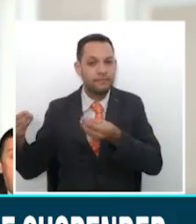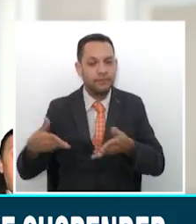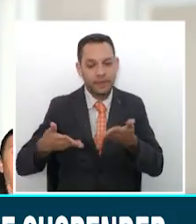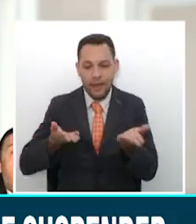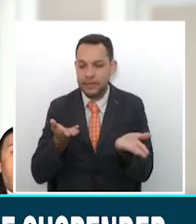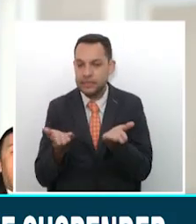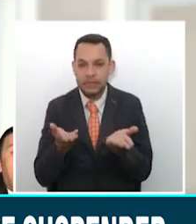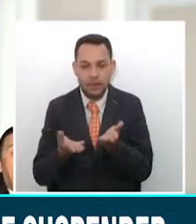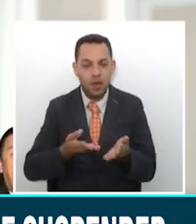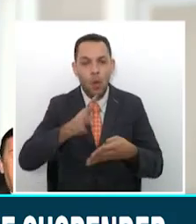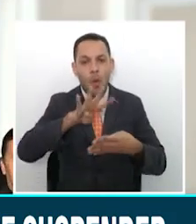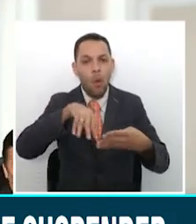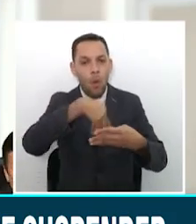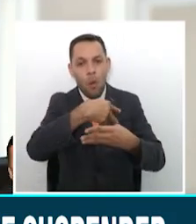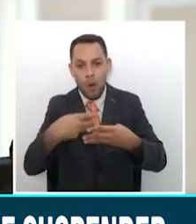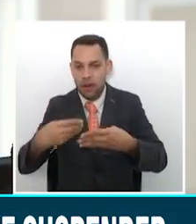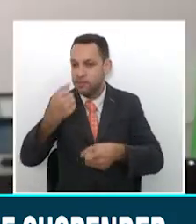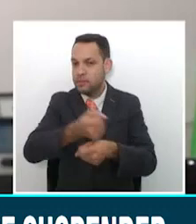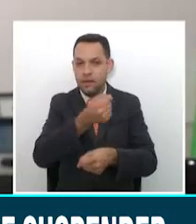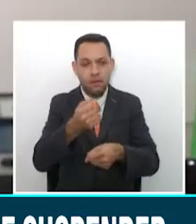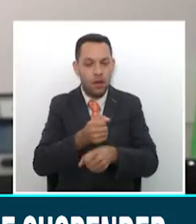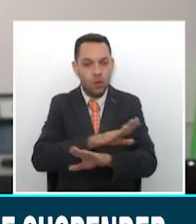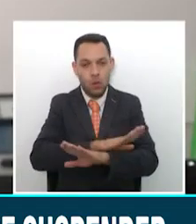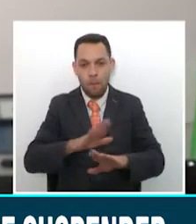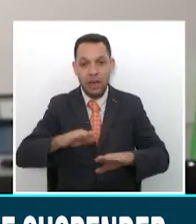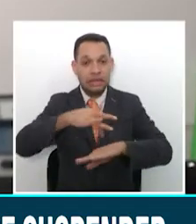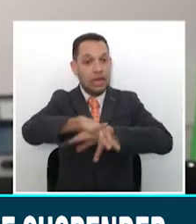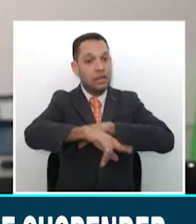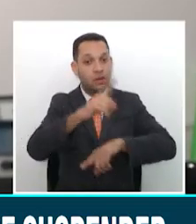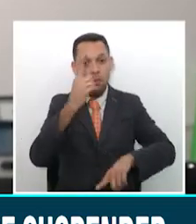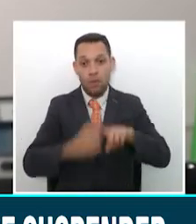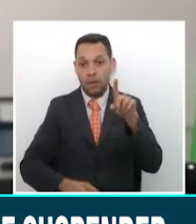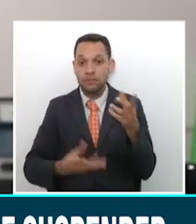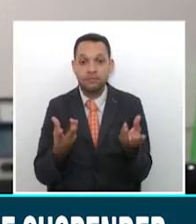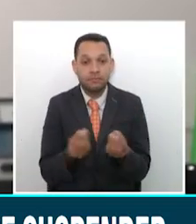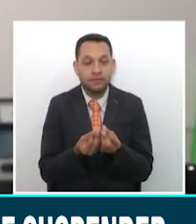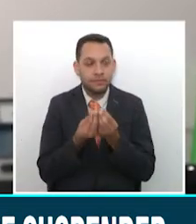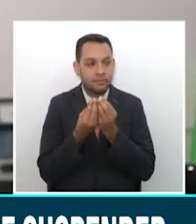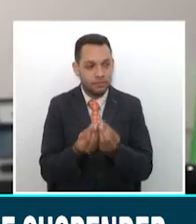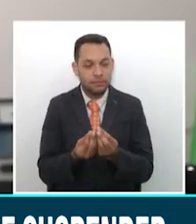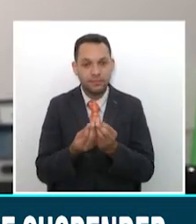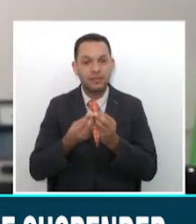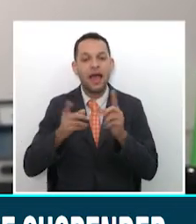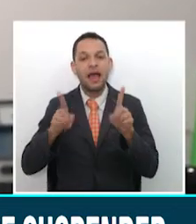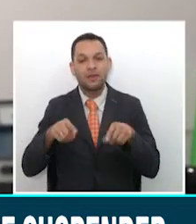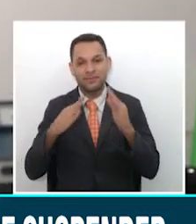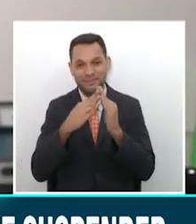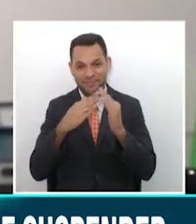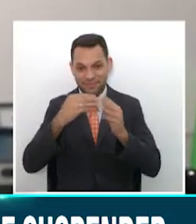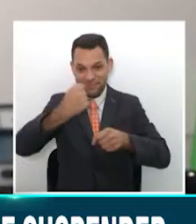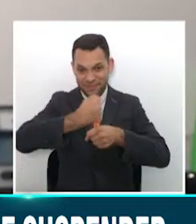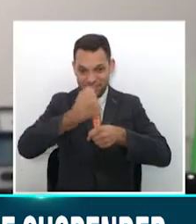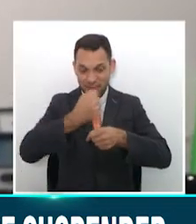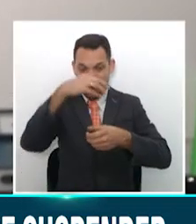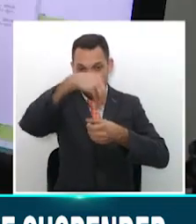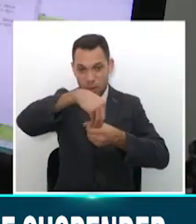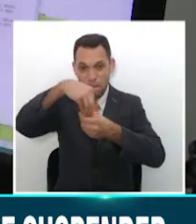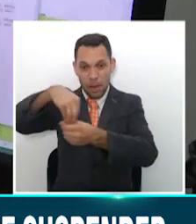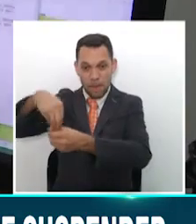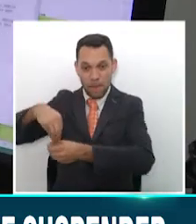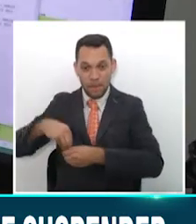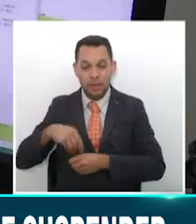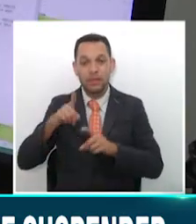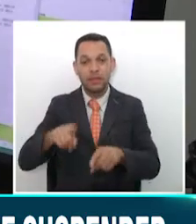horarios establecidos en el contrato de trabajo. Para el teletrabajo, modalidad que se ha implementado en gran parte del país por la cuarentena, el